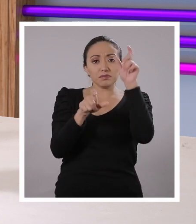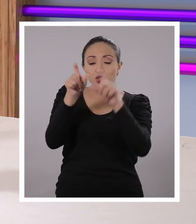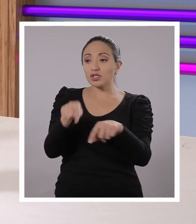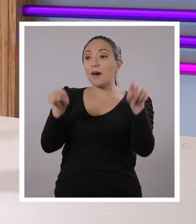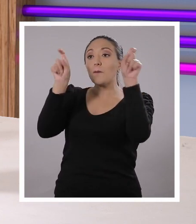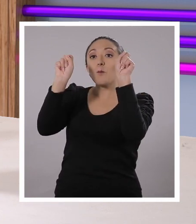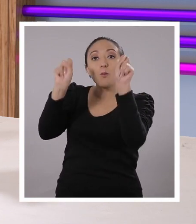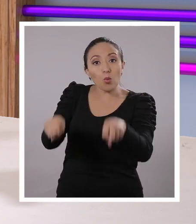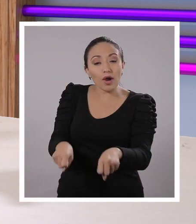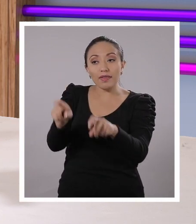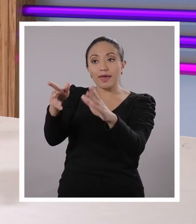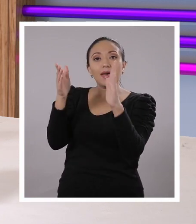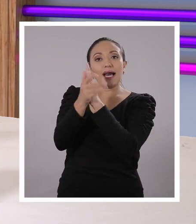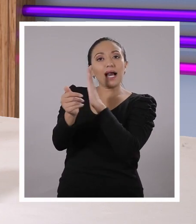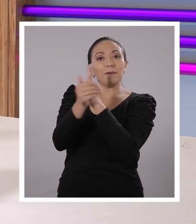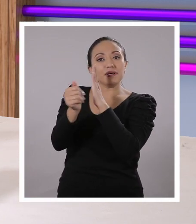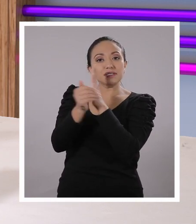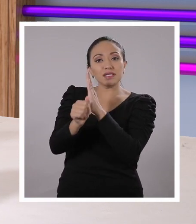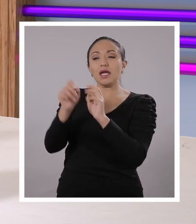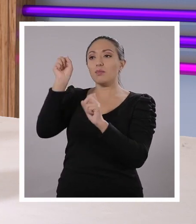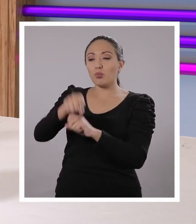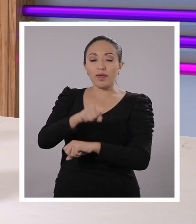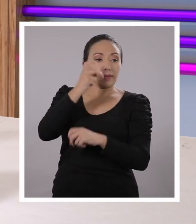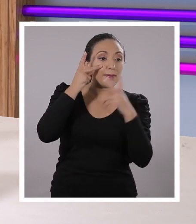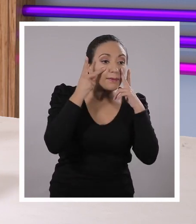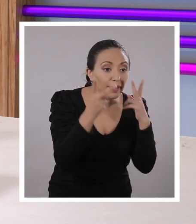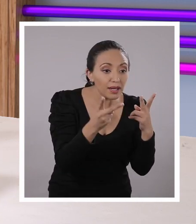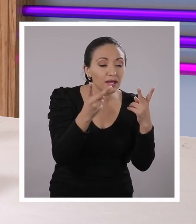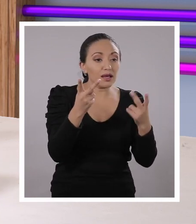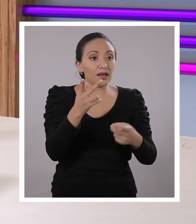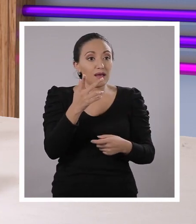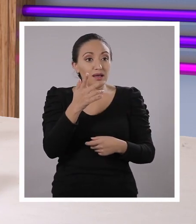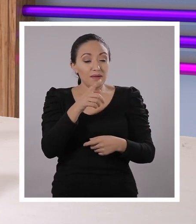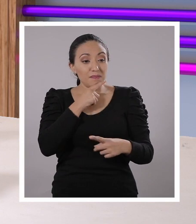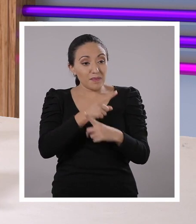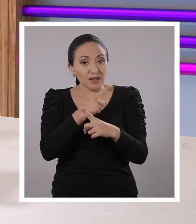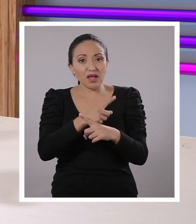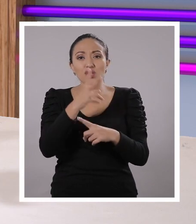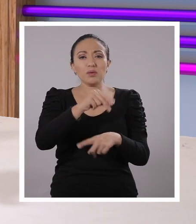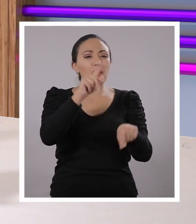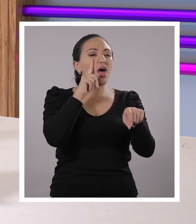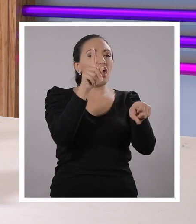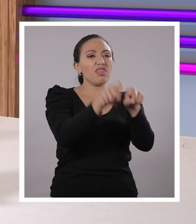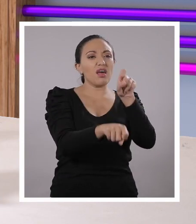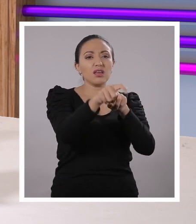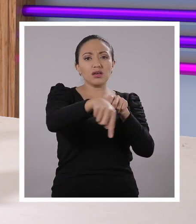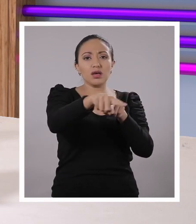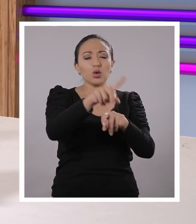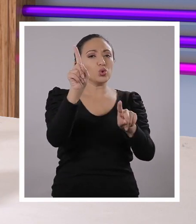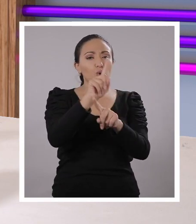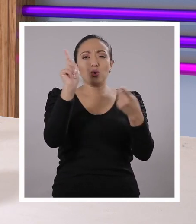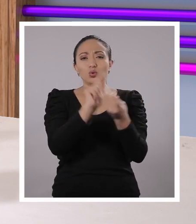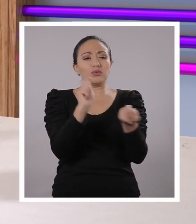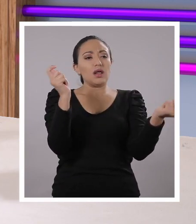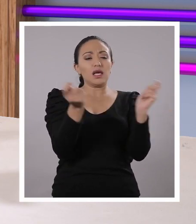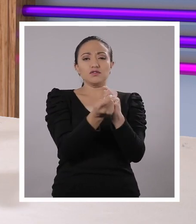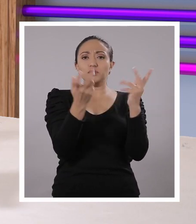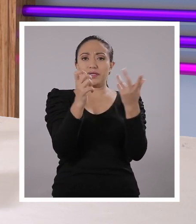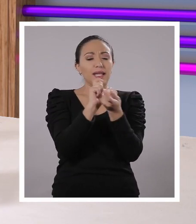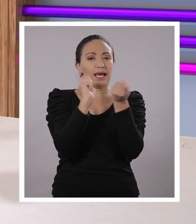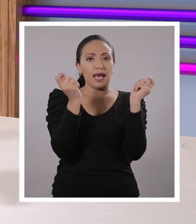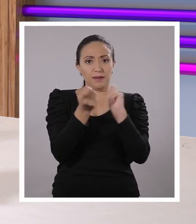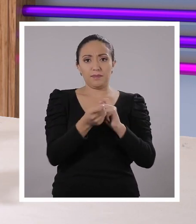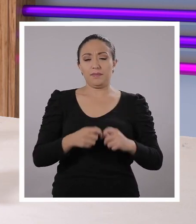humanos, competentes, que sean capaces de meter la mano en la realidad, no para manosearla o dañarla, sino para